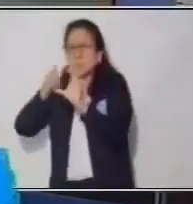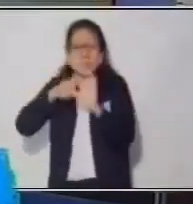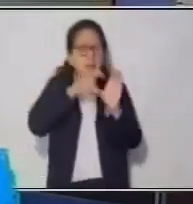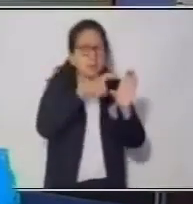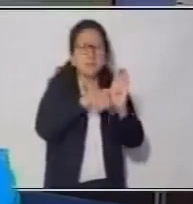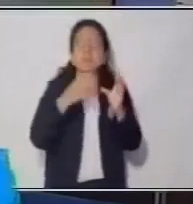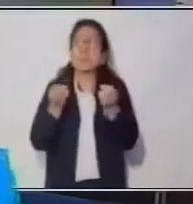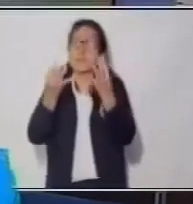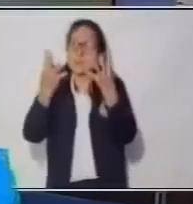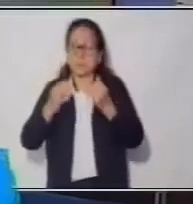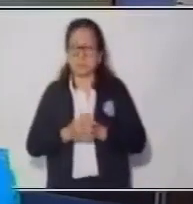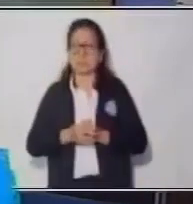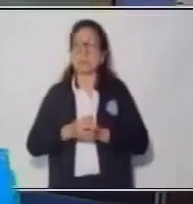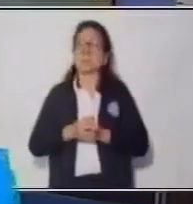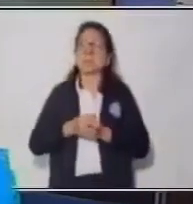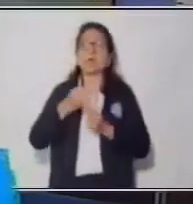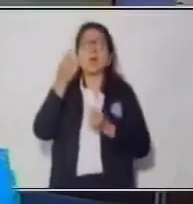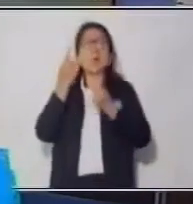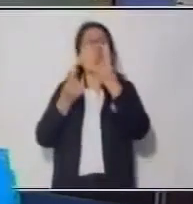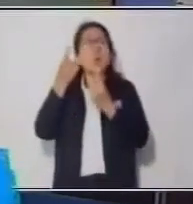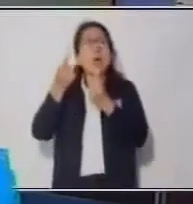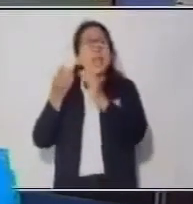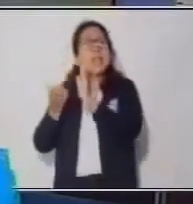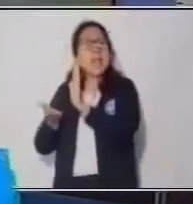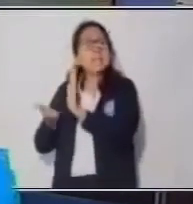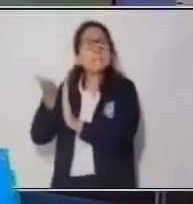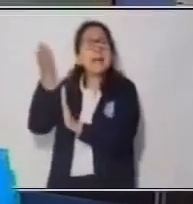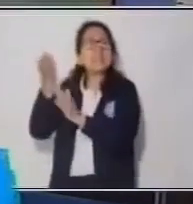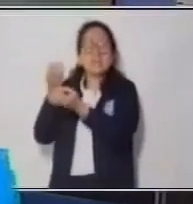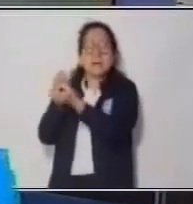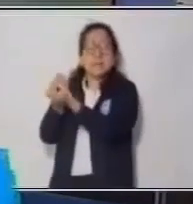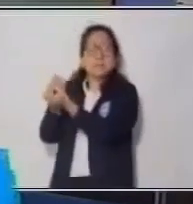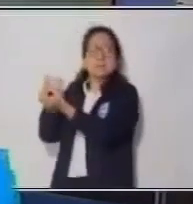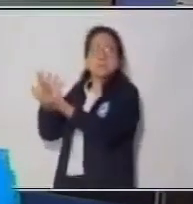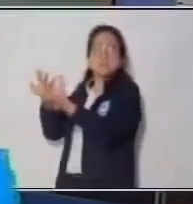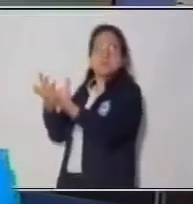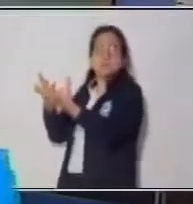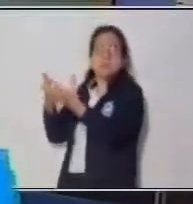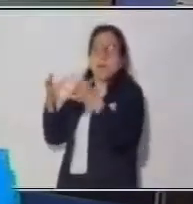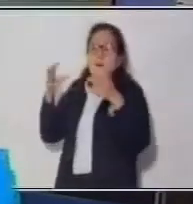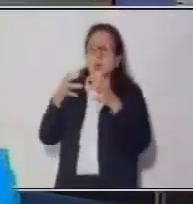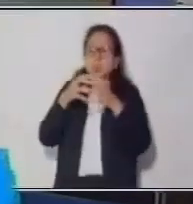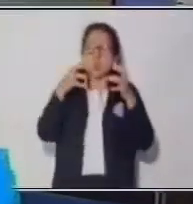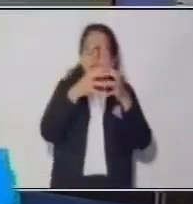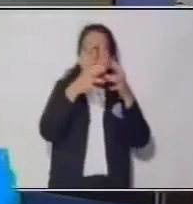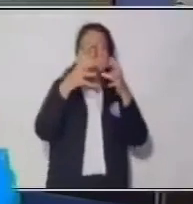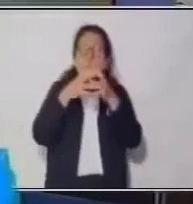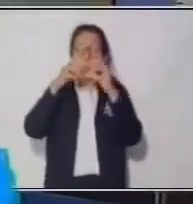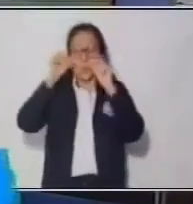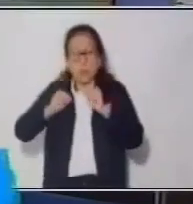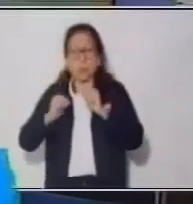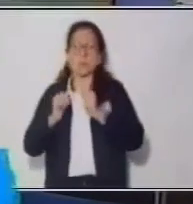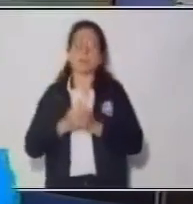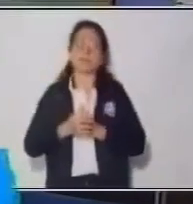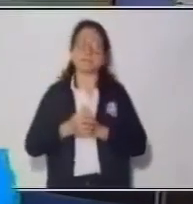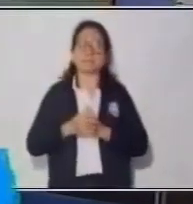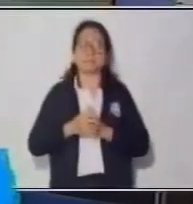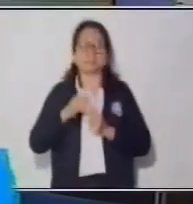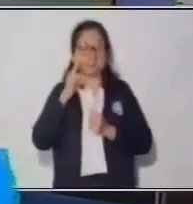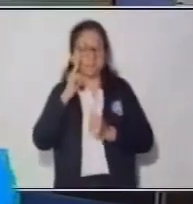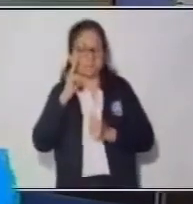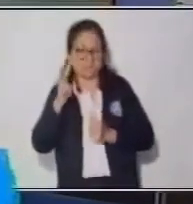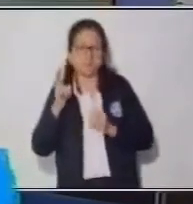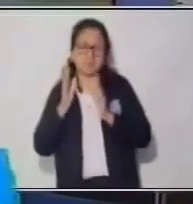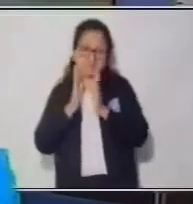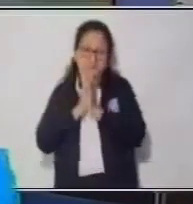dice, ¿cuál es el mayor número de alumnos en cada grupo que se puede formar? Veamos acá